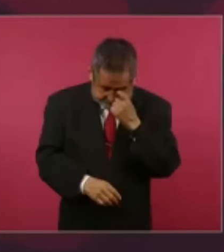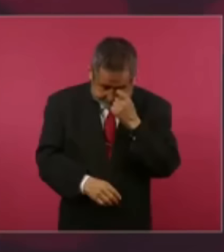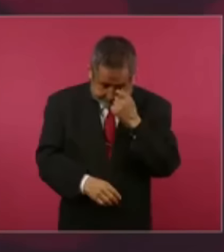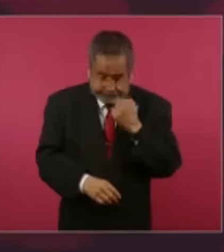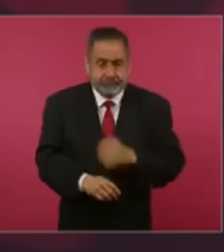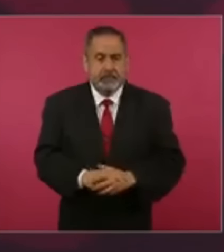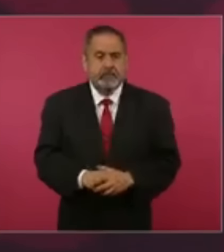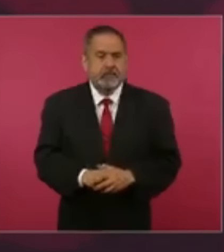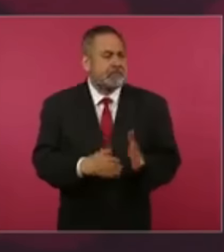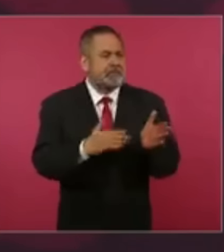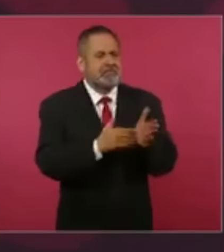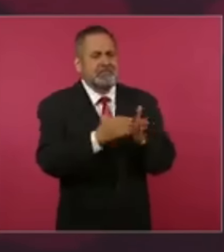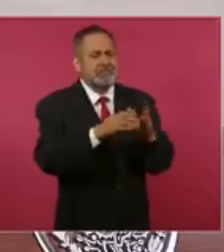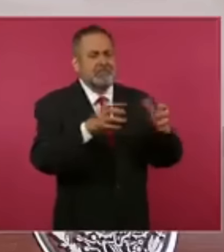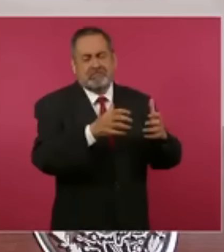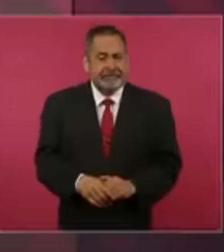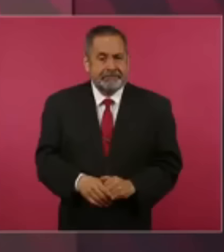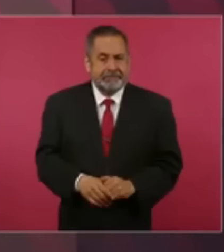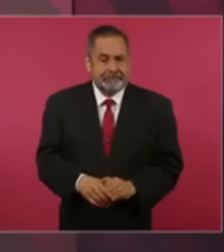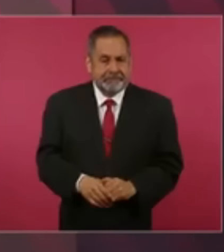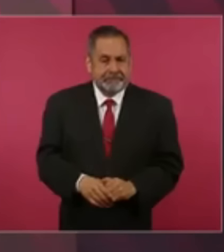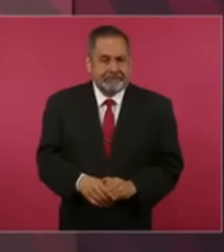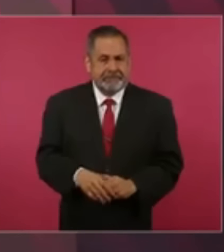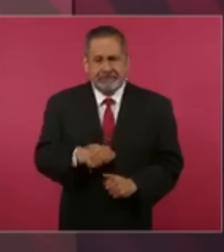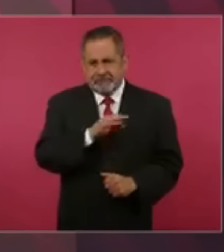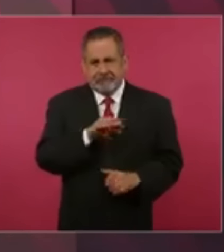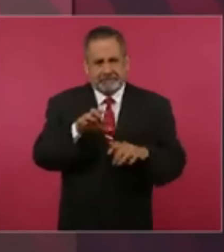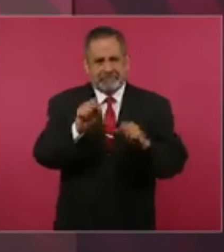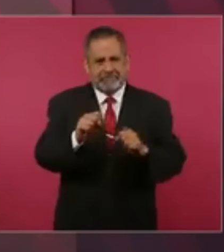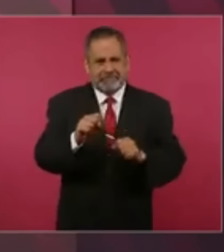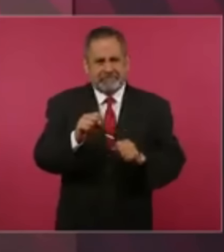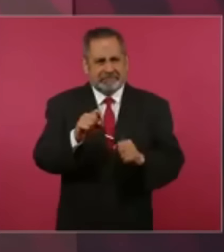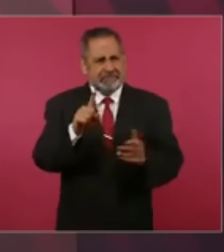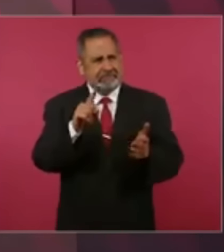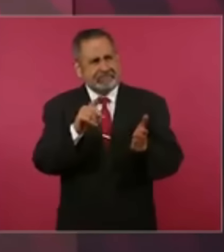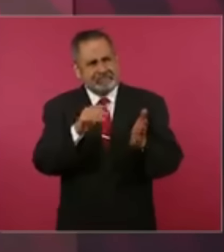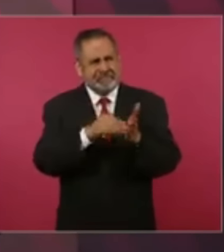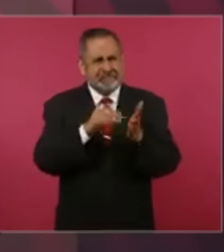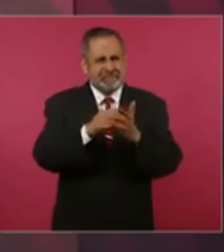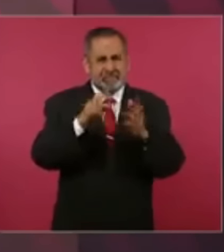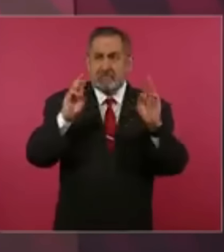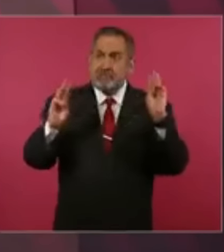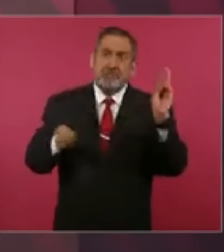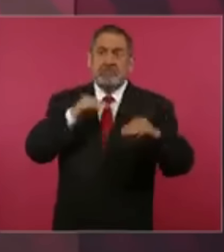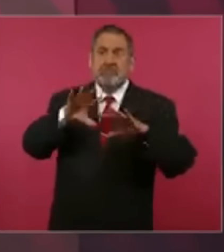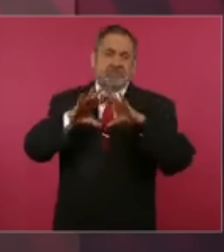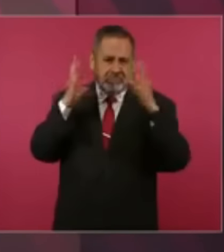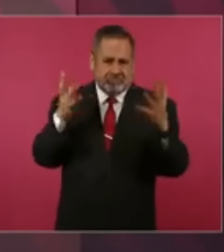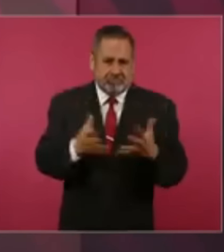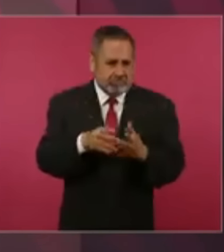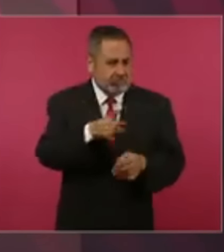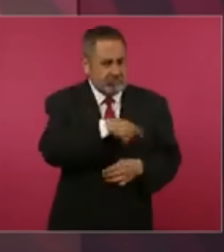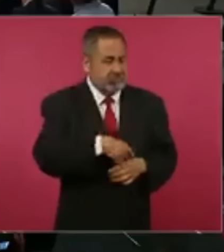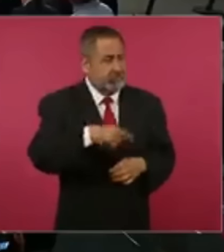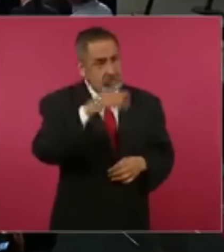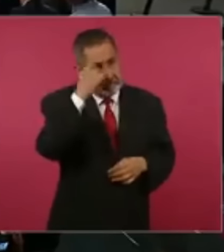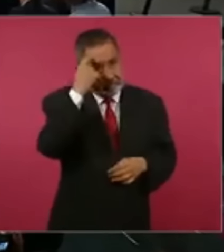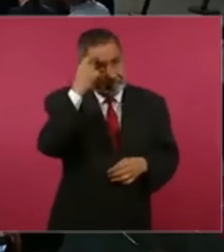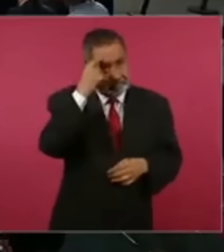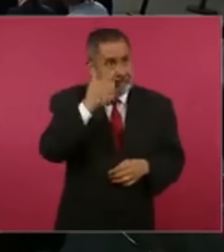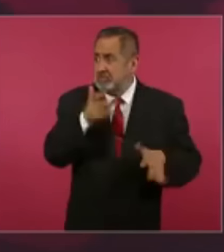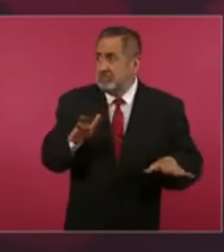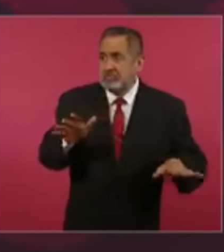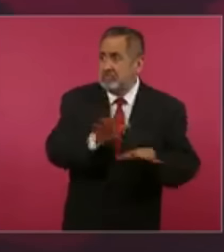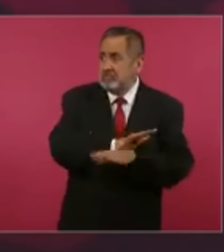millones y posiblemente llegue a miles de millones en el mundo, el conservadurismo, las personas